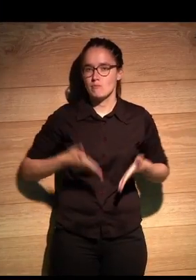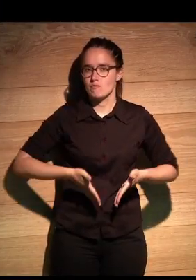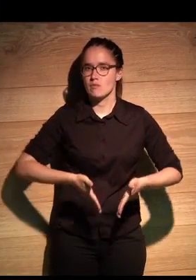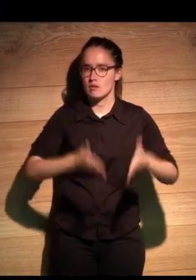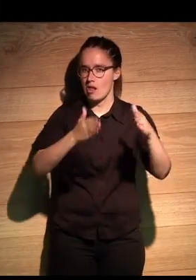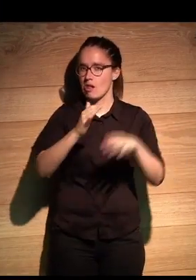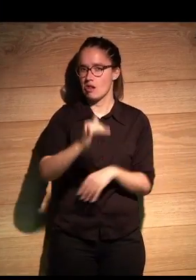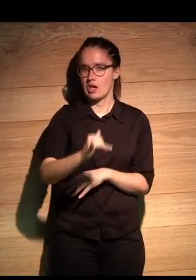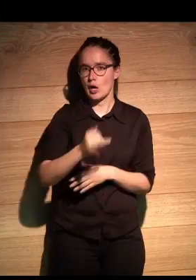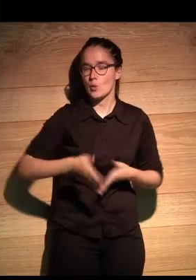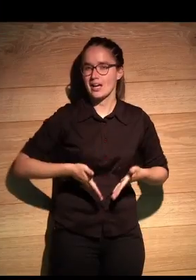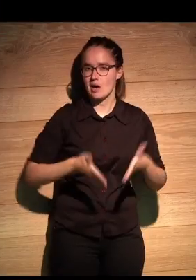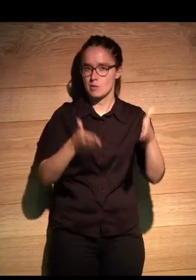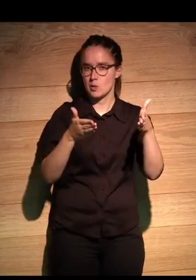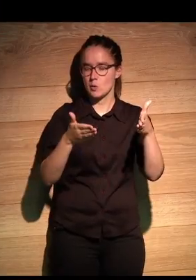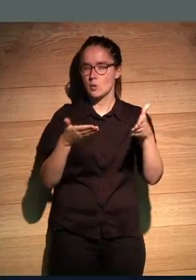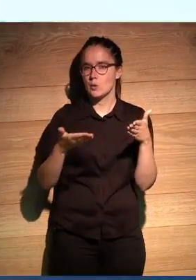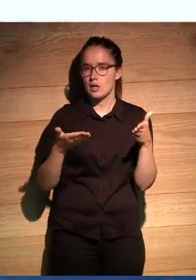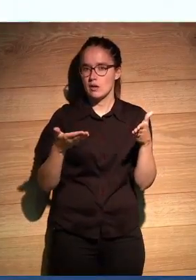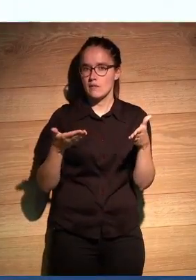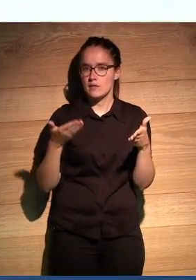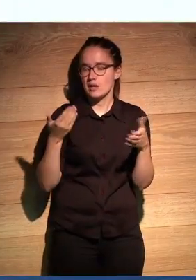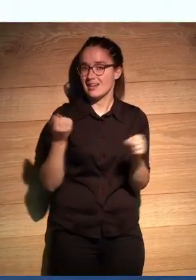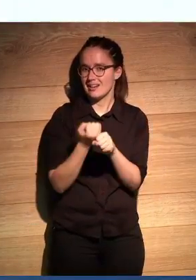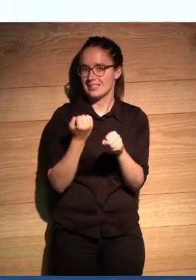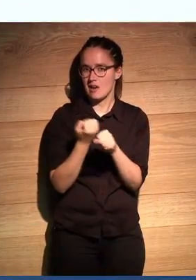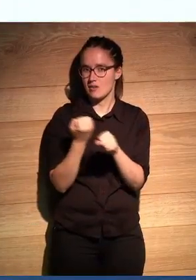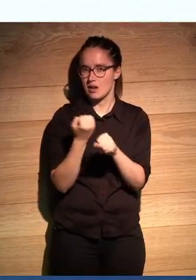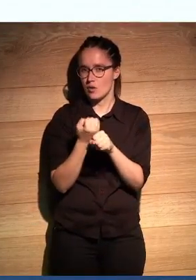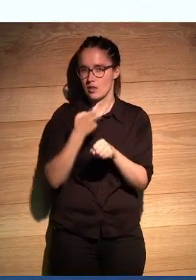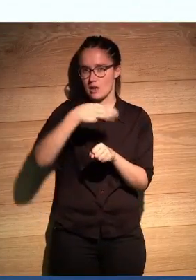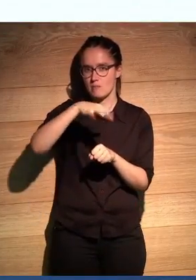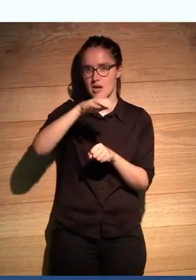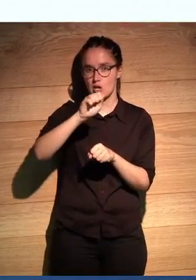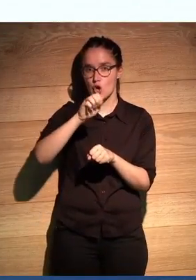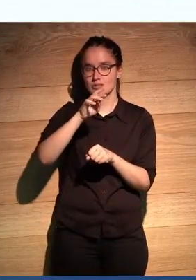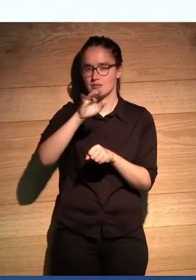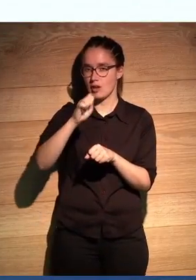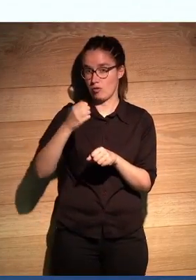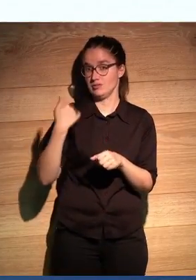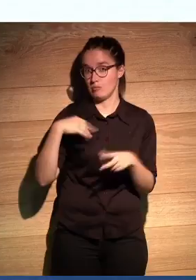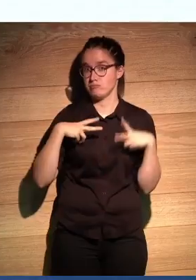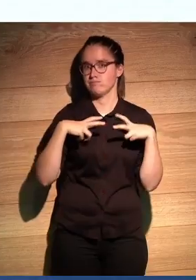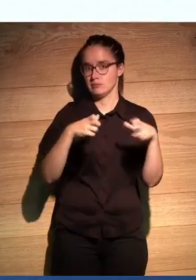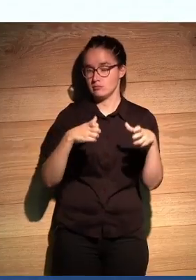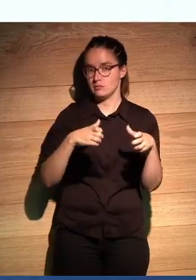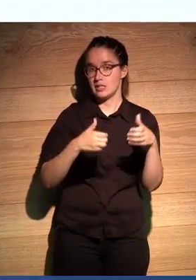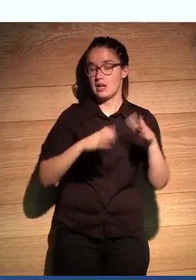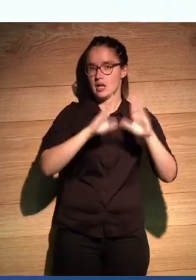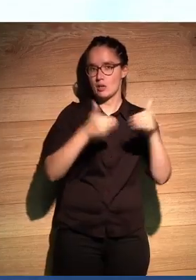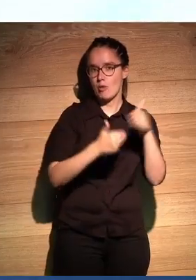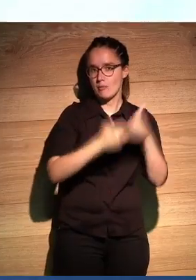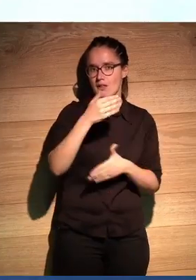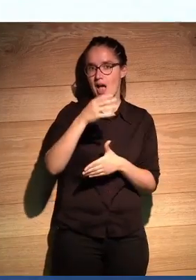marcado, un camino que ya había marcado el trabajo de Mario Trigo, del equipo de Altair Magazine,